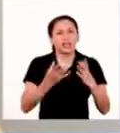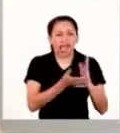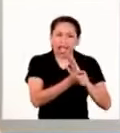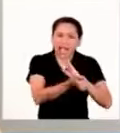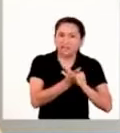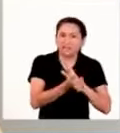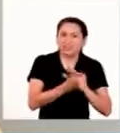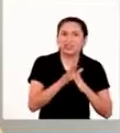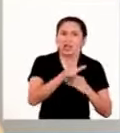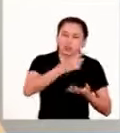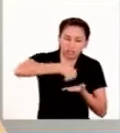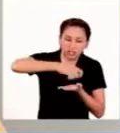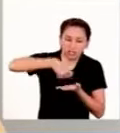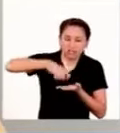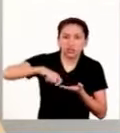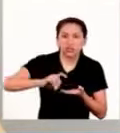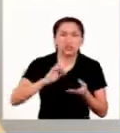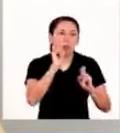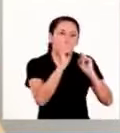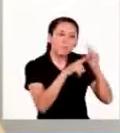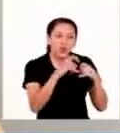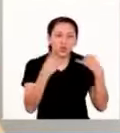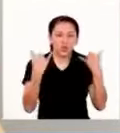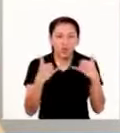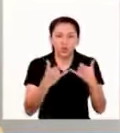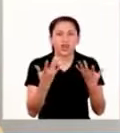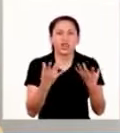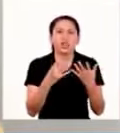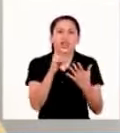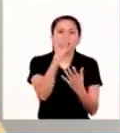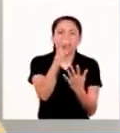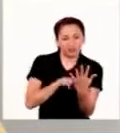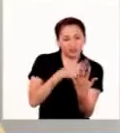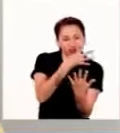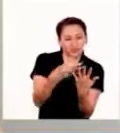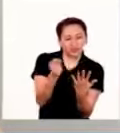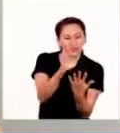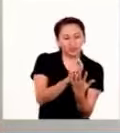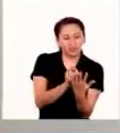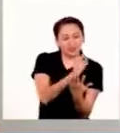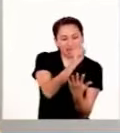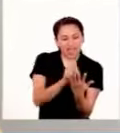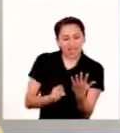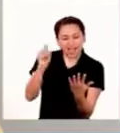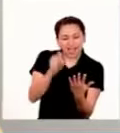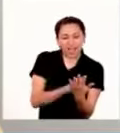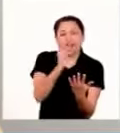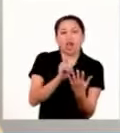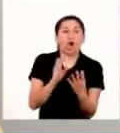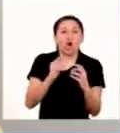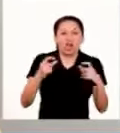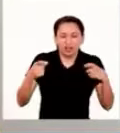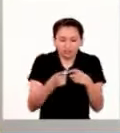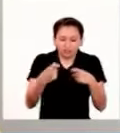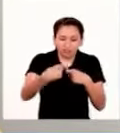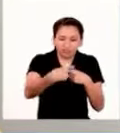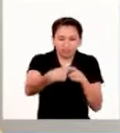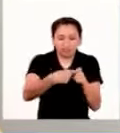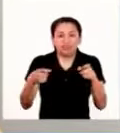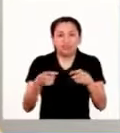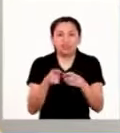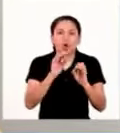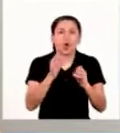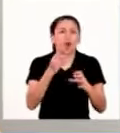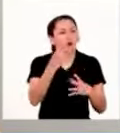actividades que no impliquen la interpretura o cognitivos como crucigramas o rompecabezas o simplemente